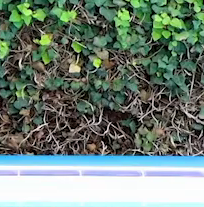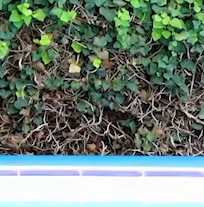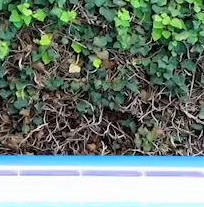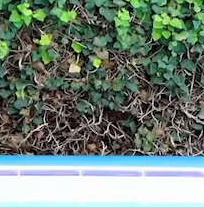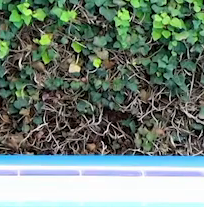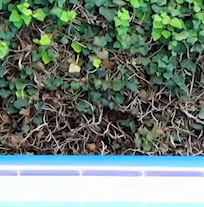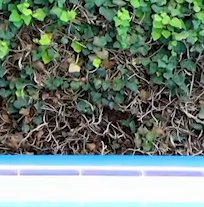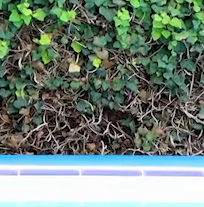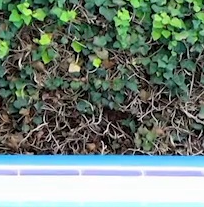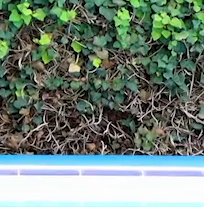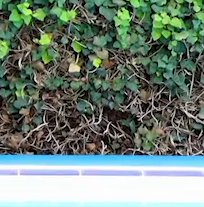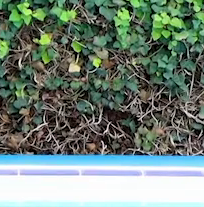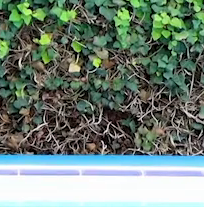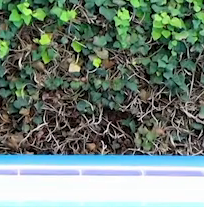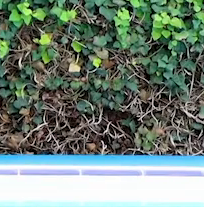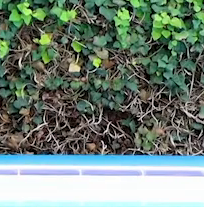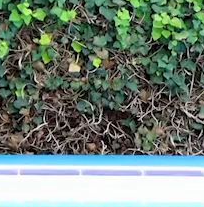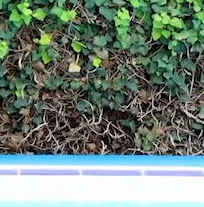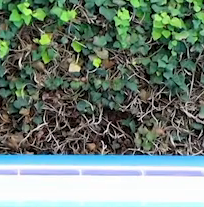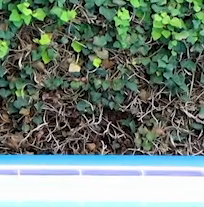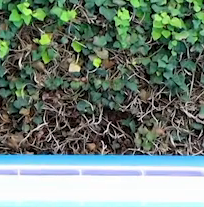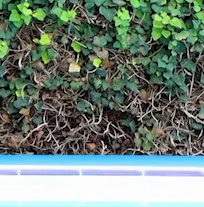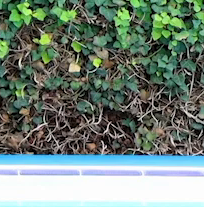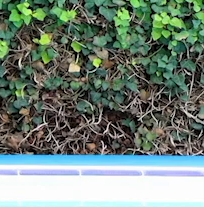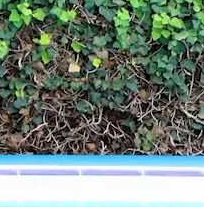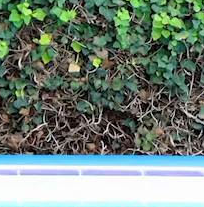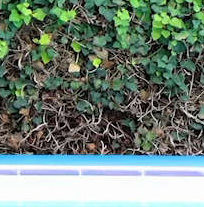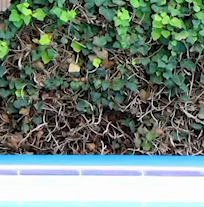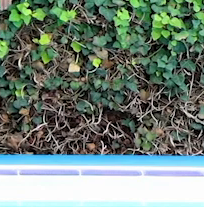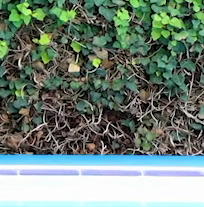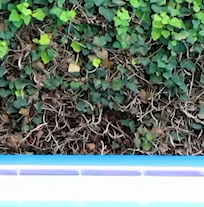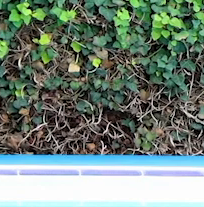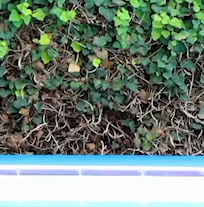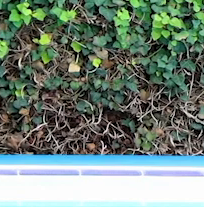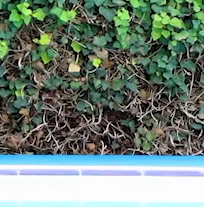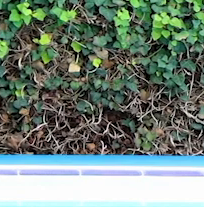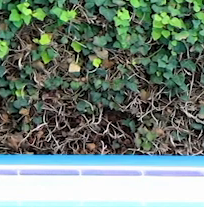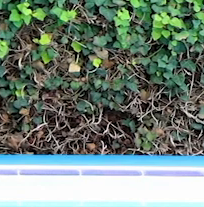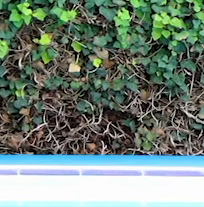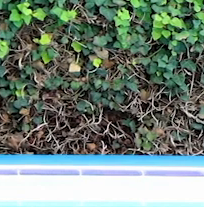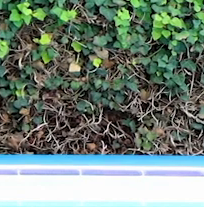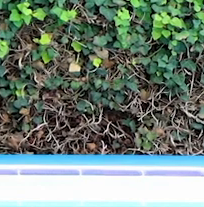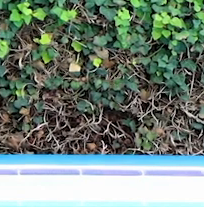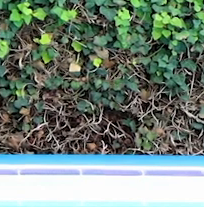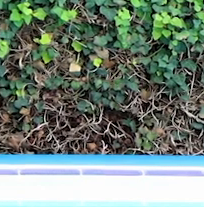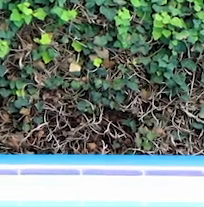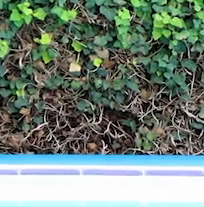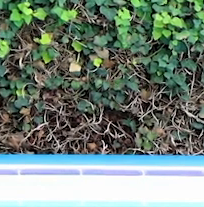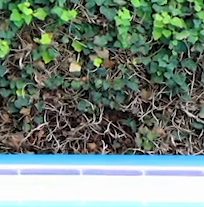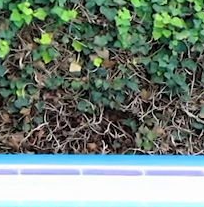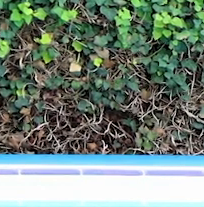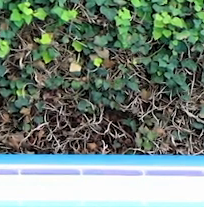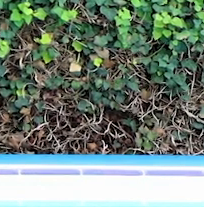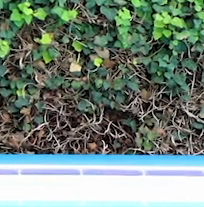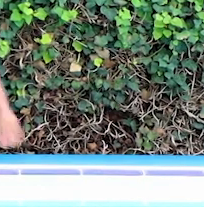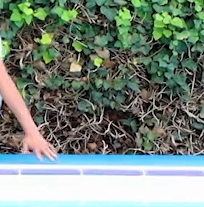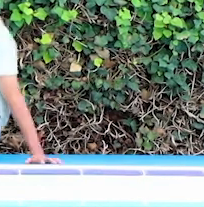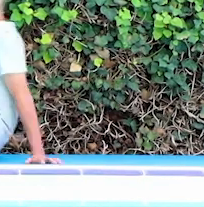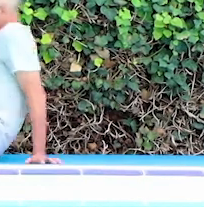tratando de evitar que nuestros talones peguen en el suelo. ¿Sí? Nos acostamos. Y ahí.